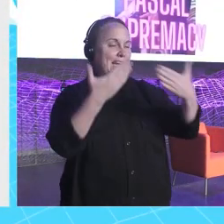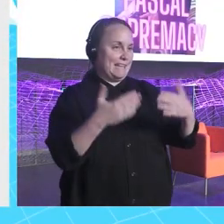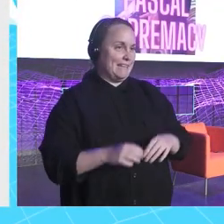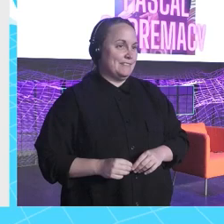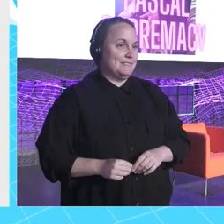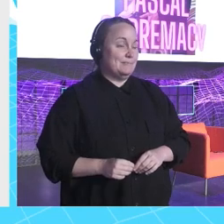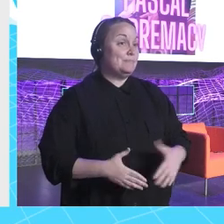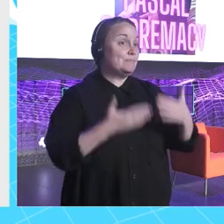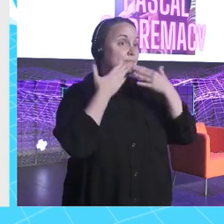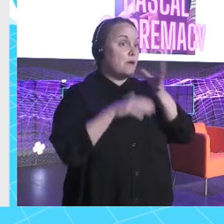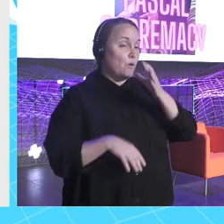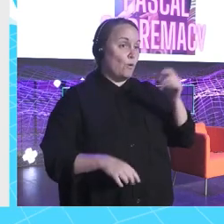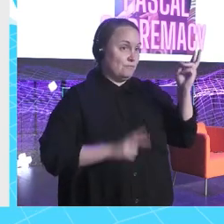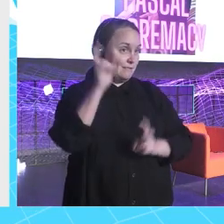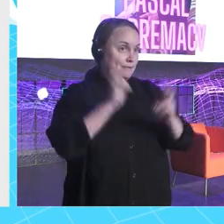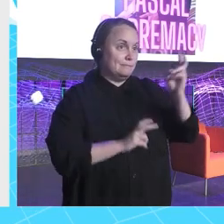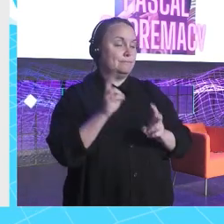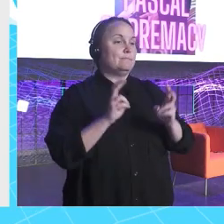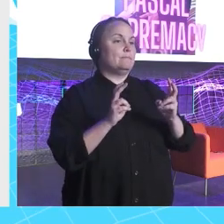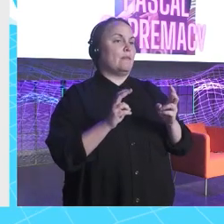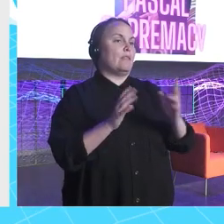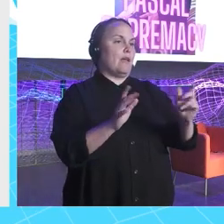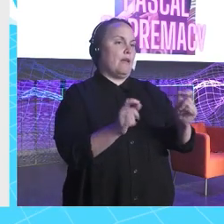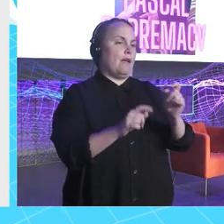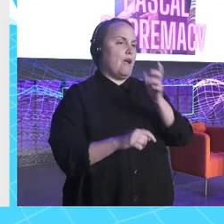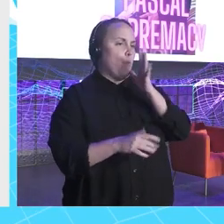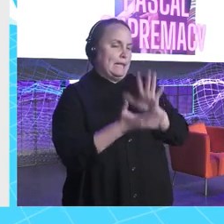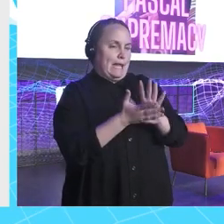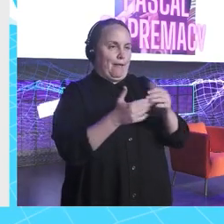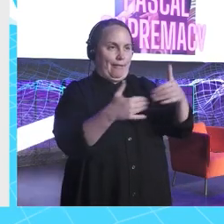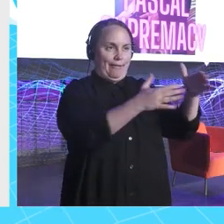por haber estado hoy. Y os dejo que bebáis un poquito de agua y que seáis tranquilos.